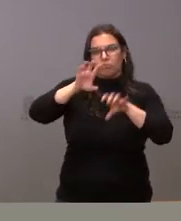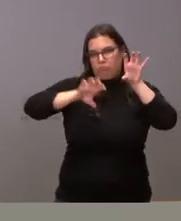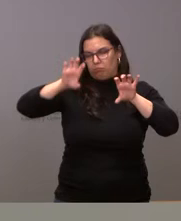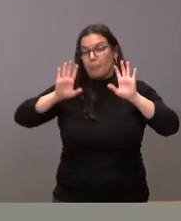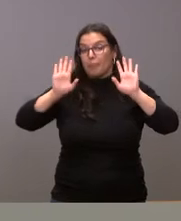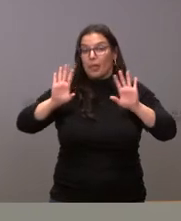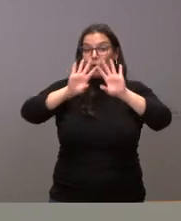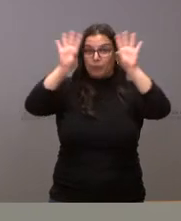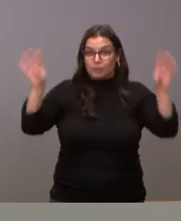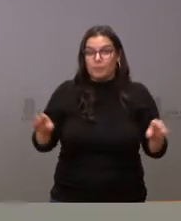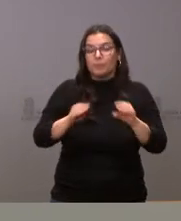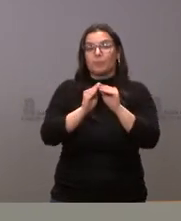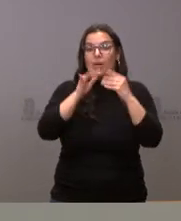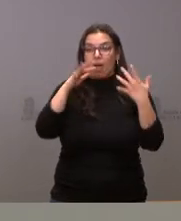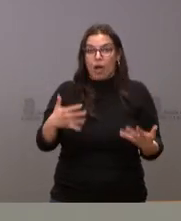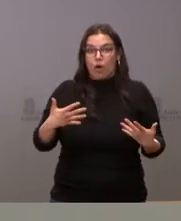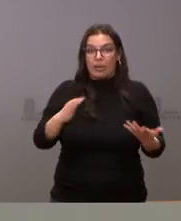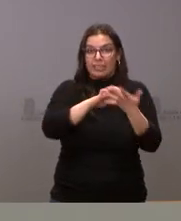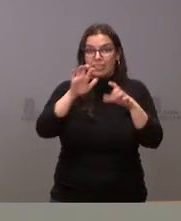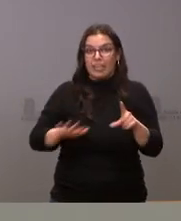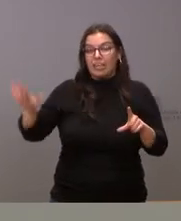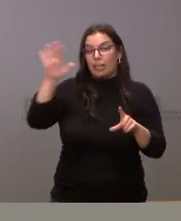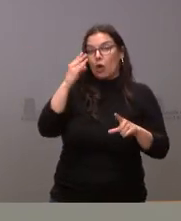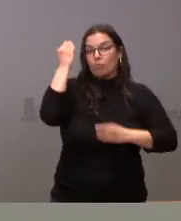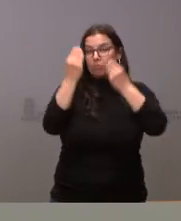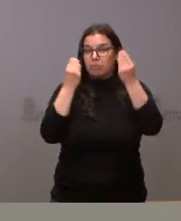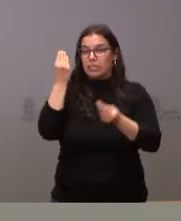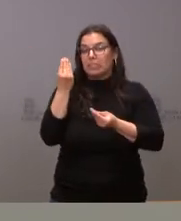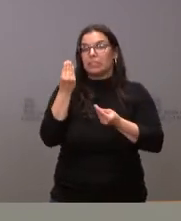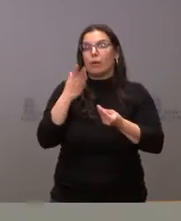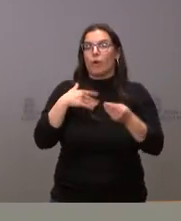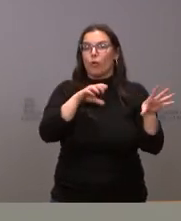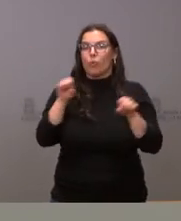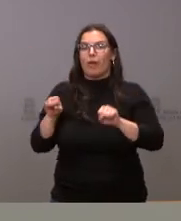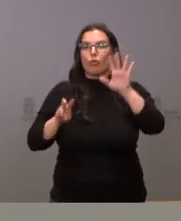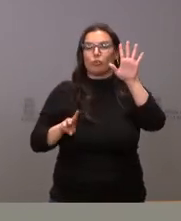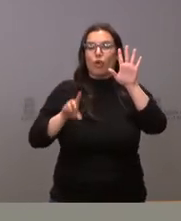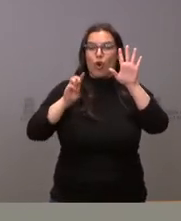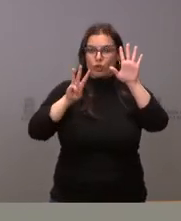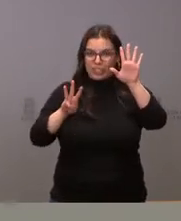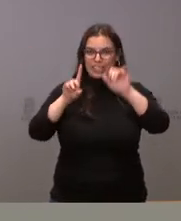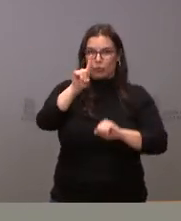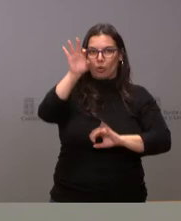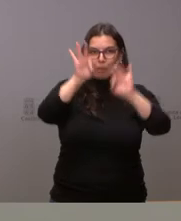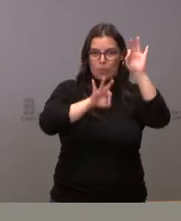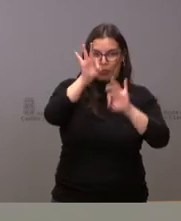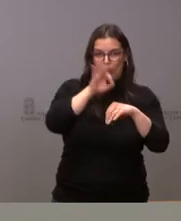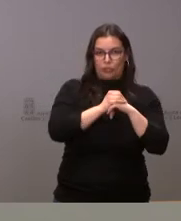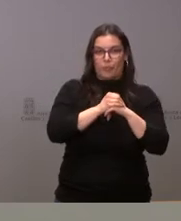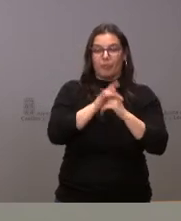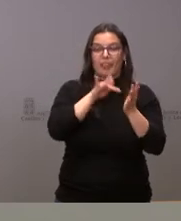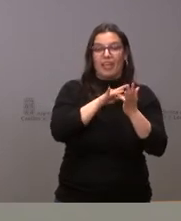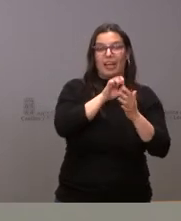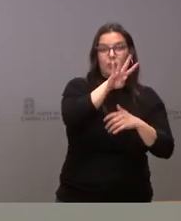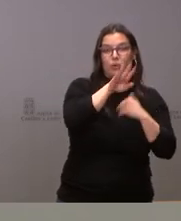de los alojamientos de Castilla y León se espera una ocupación del 81%, entre el 14 y el 17 de